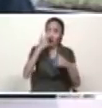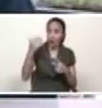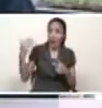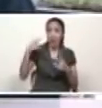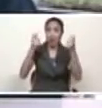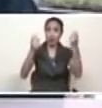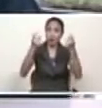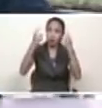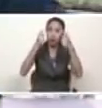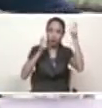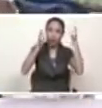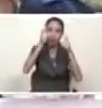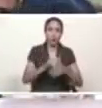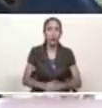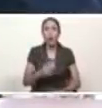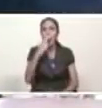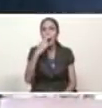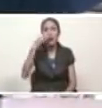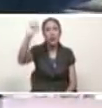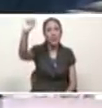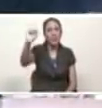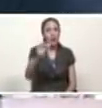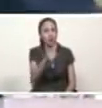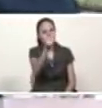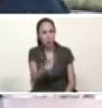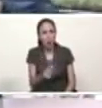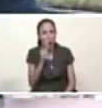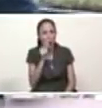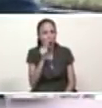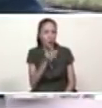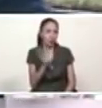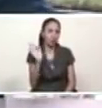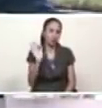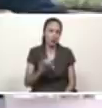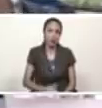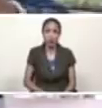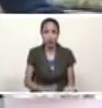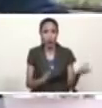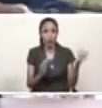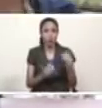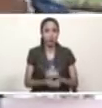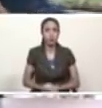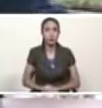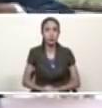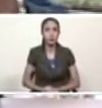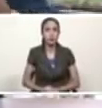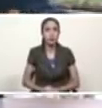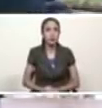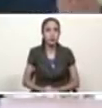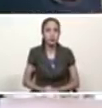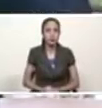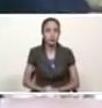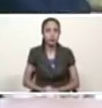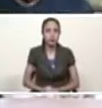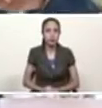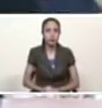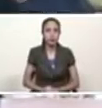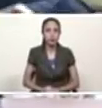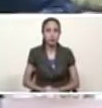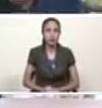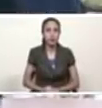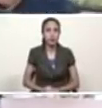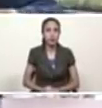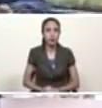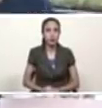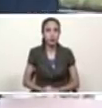a don Hitler creo que estará por otros lados los supremacistas los racistas los fascistas no están en Venezuela